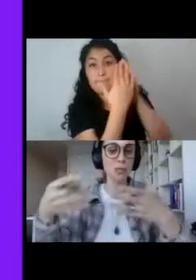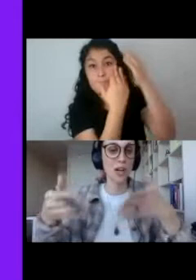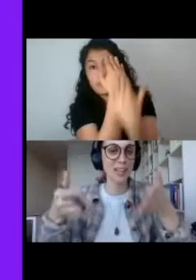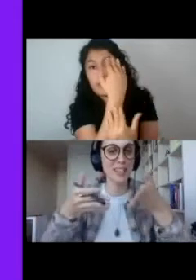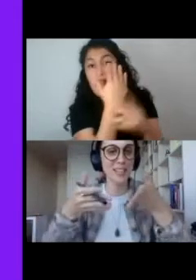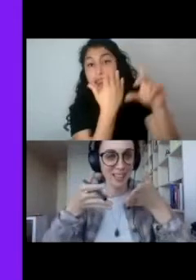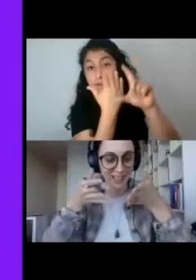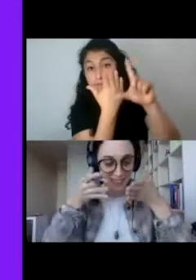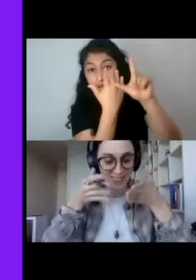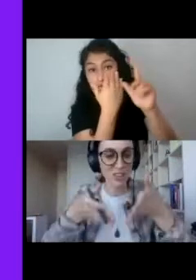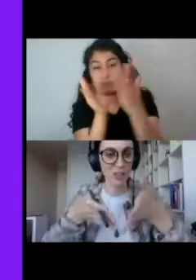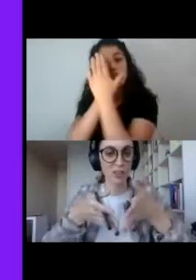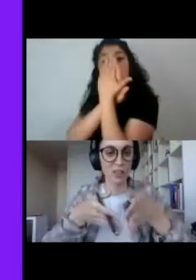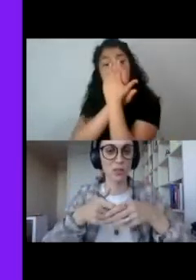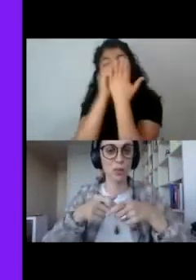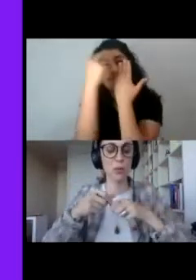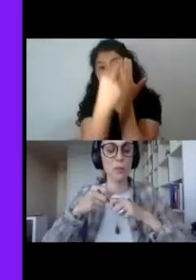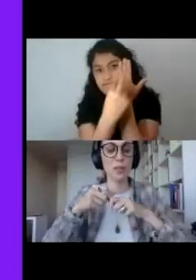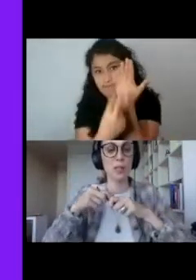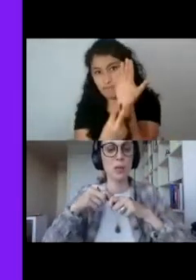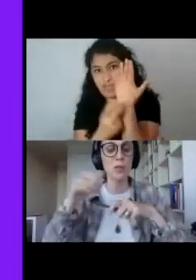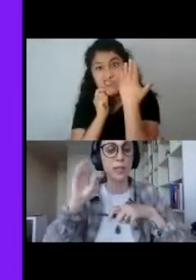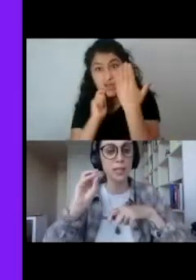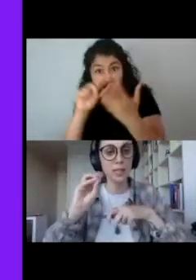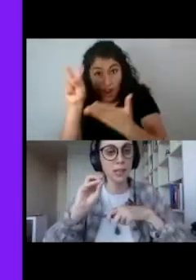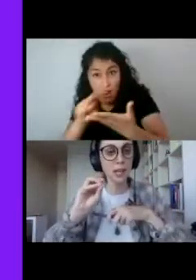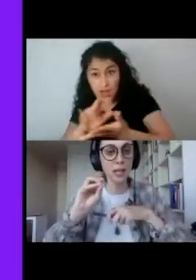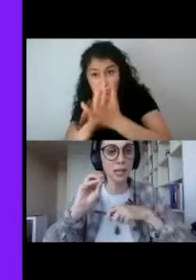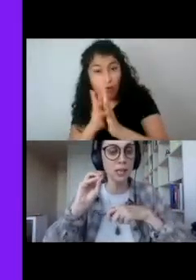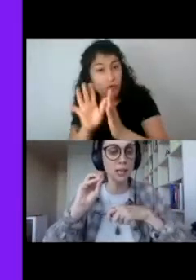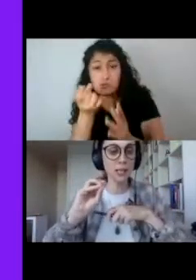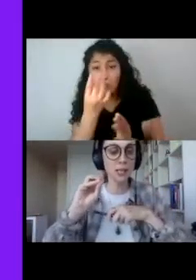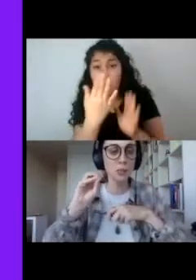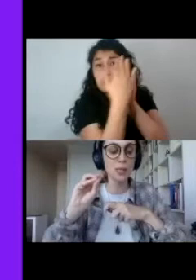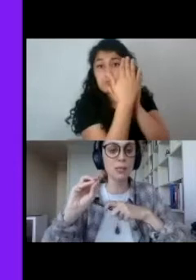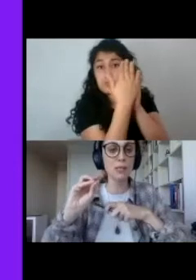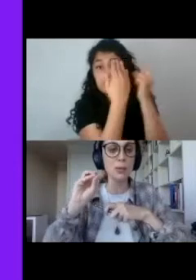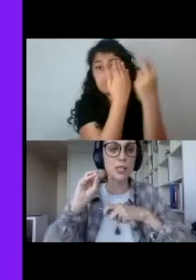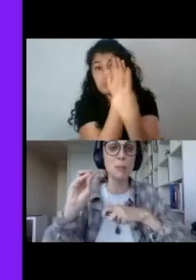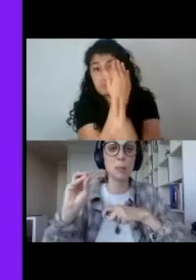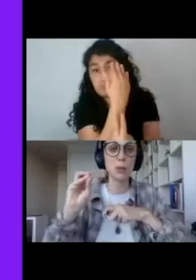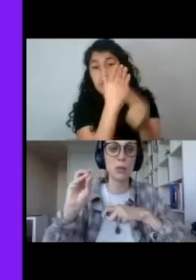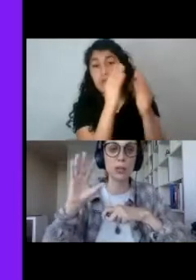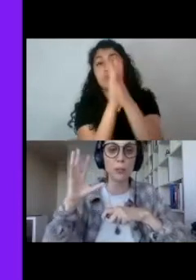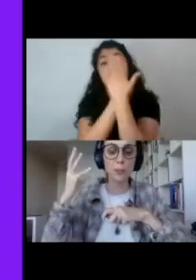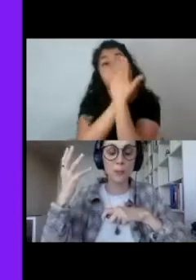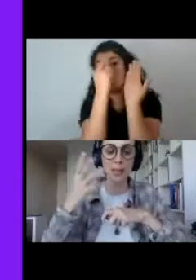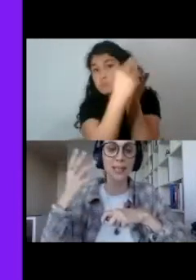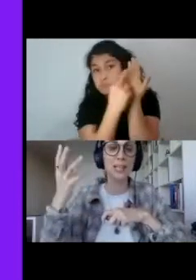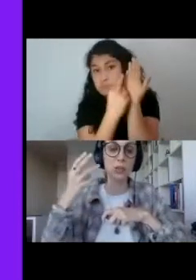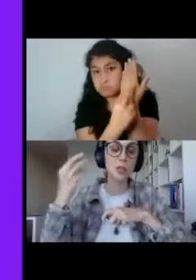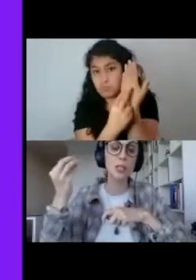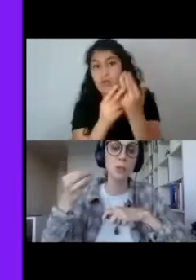yendo adentro del texto. Bueno, destaque acá en negritas y en cursiva los símbolos. Estos